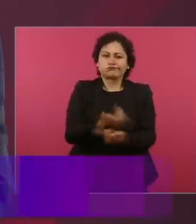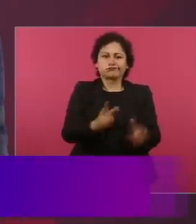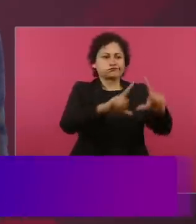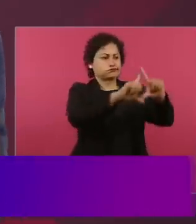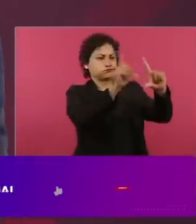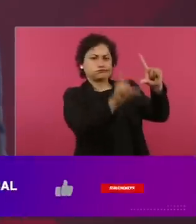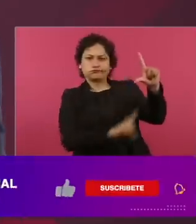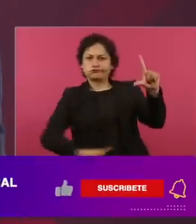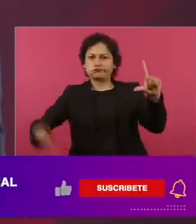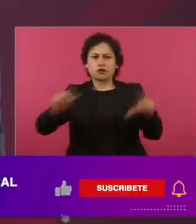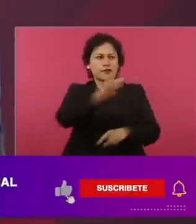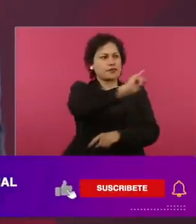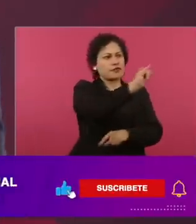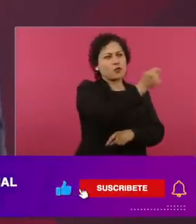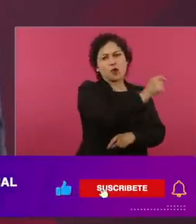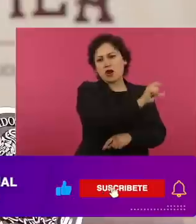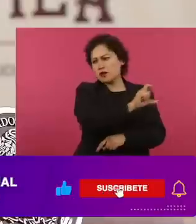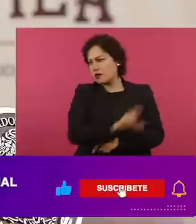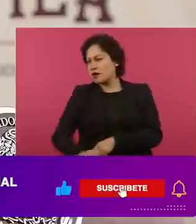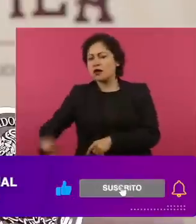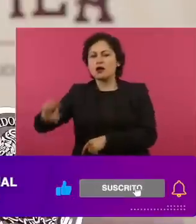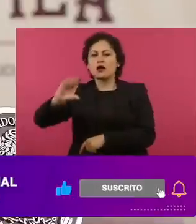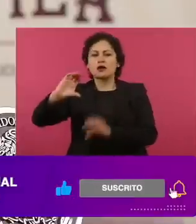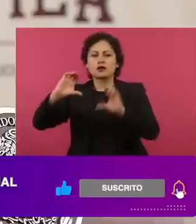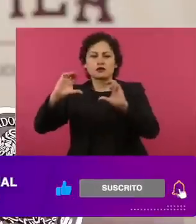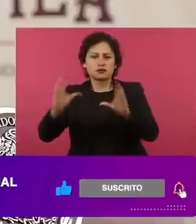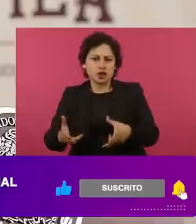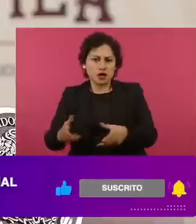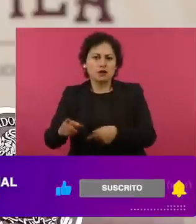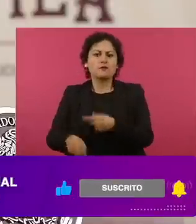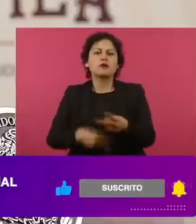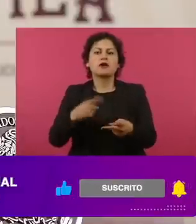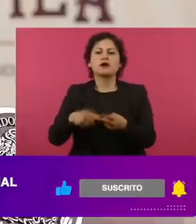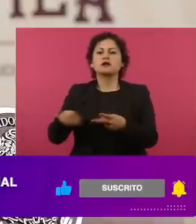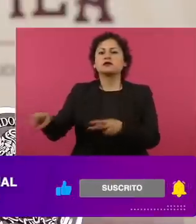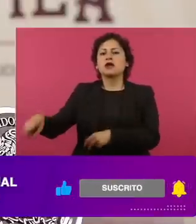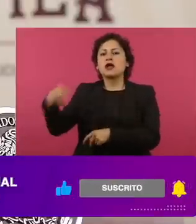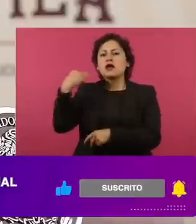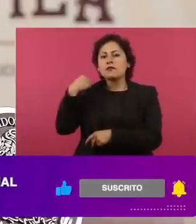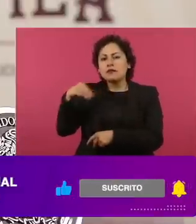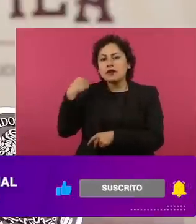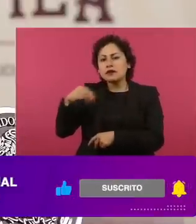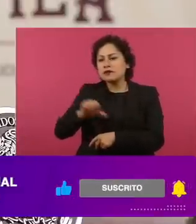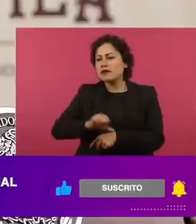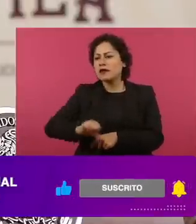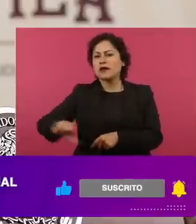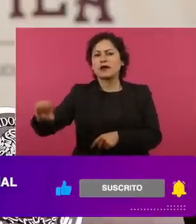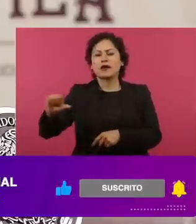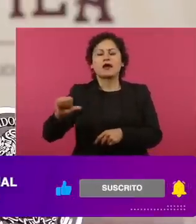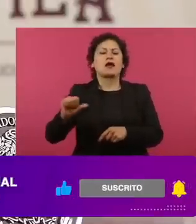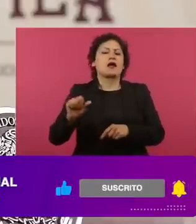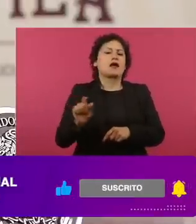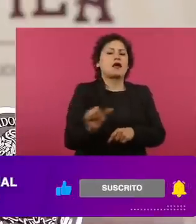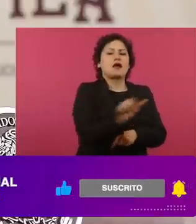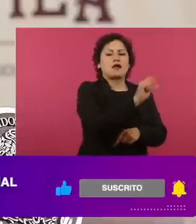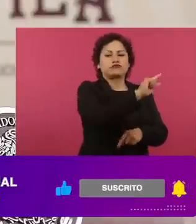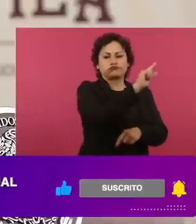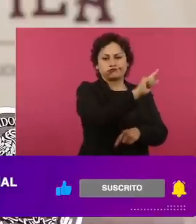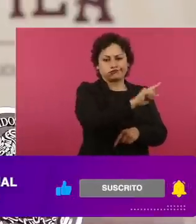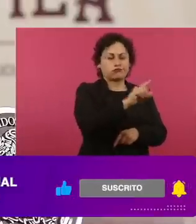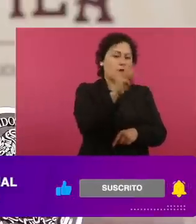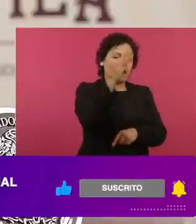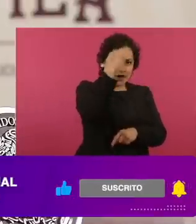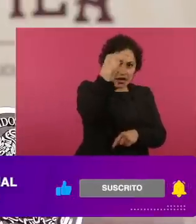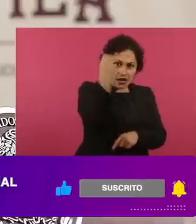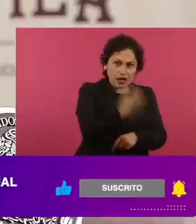Tijuana hasta Chiapas, desde Mérida hasta Mexicali, en toda la República que vuelvan a trabajar